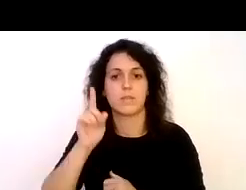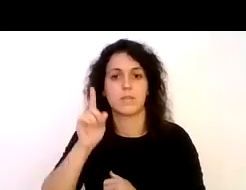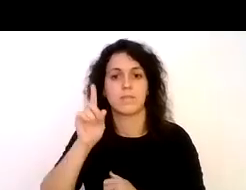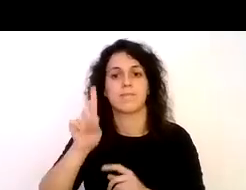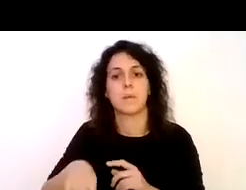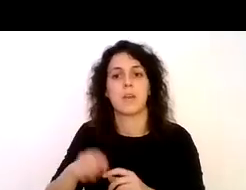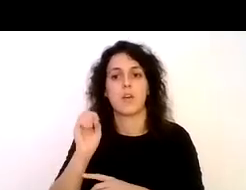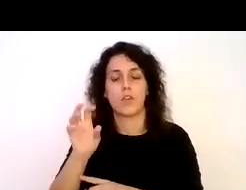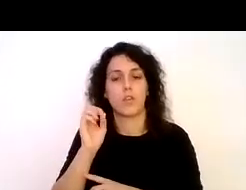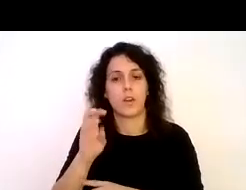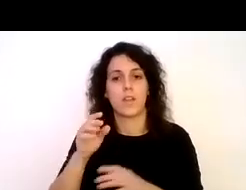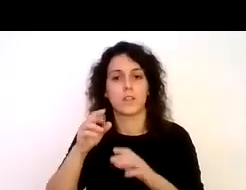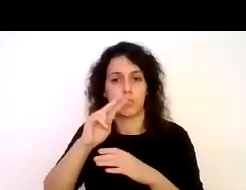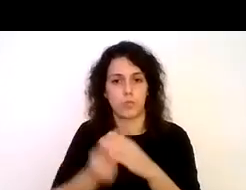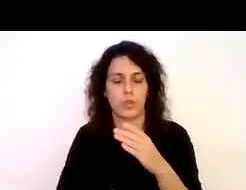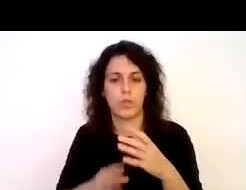buceo sin barrera